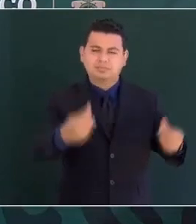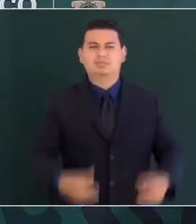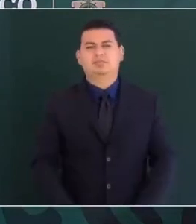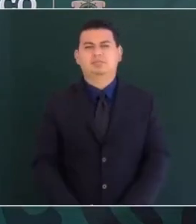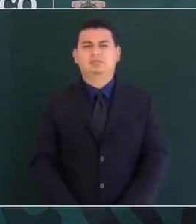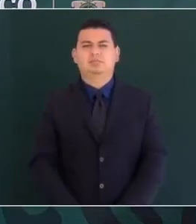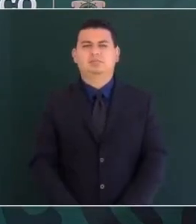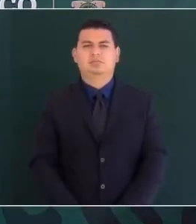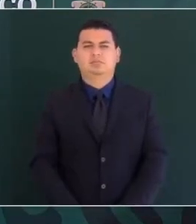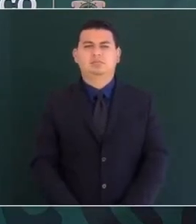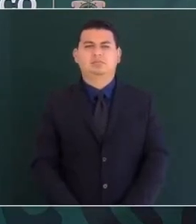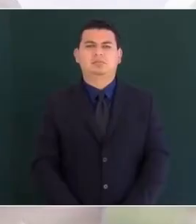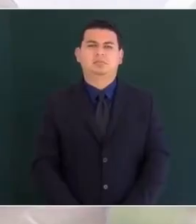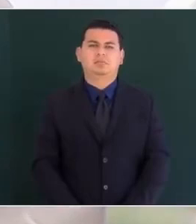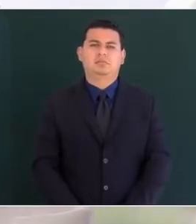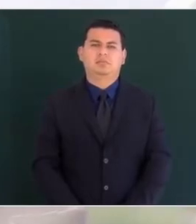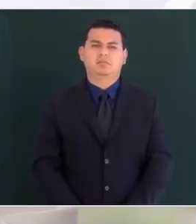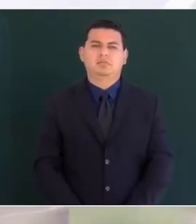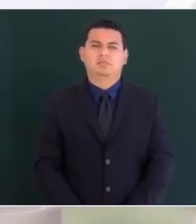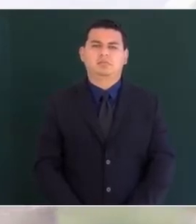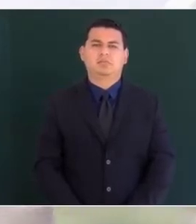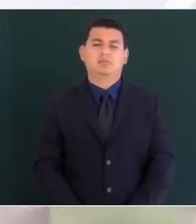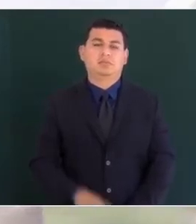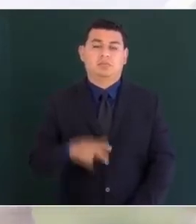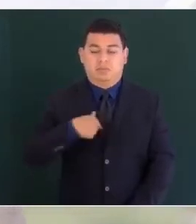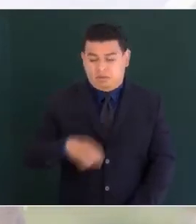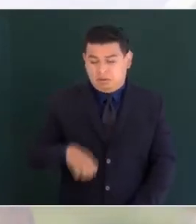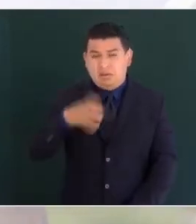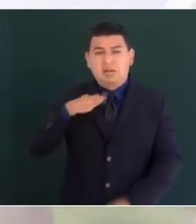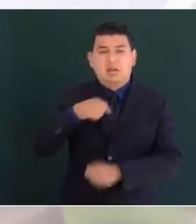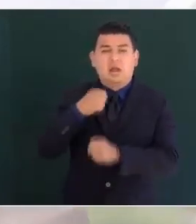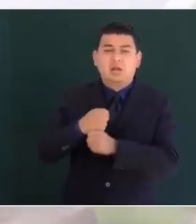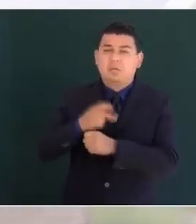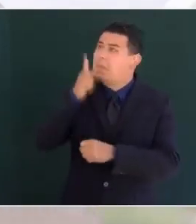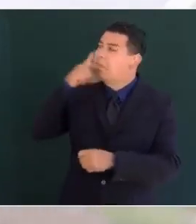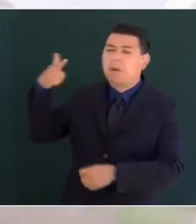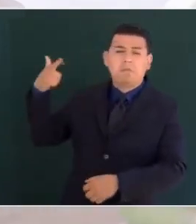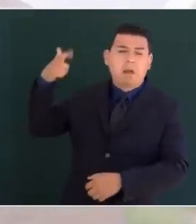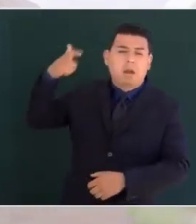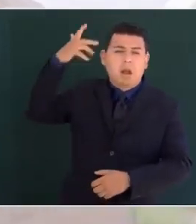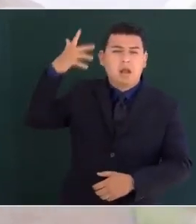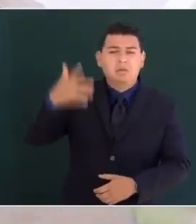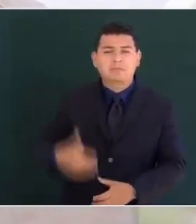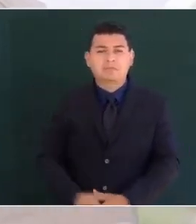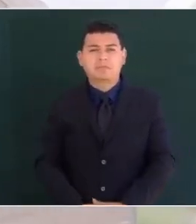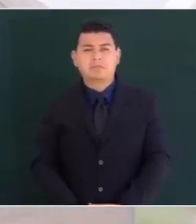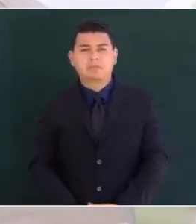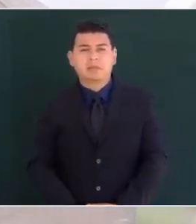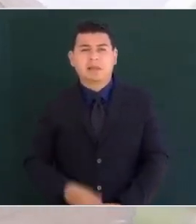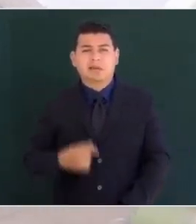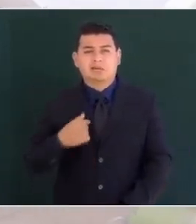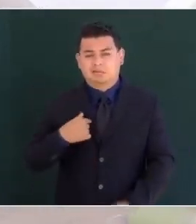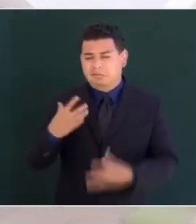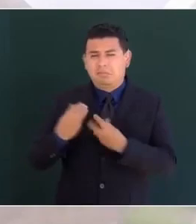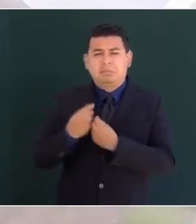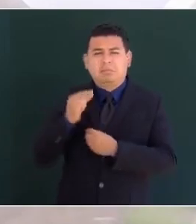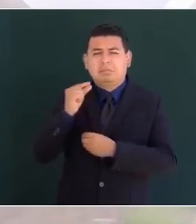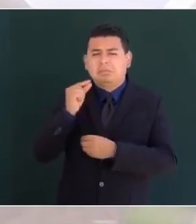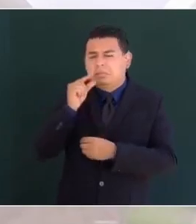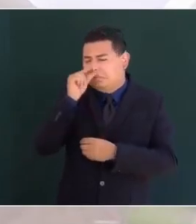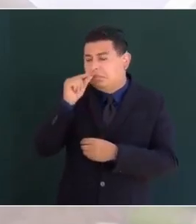Yo tenía 10 años cuando mataron a mi papá, solo tuve pocos años con él,